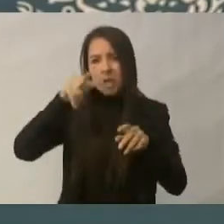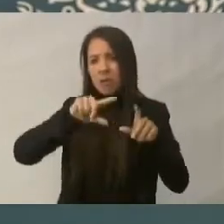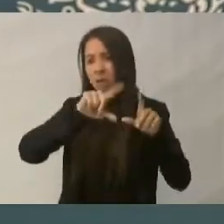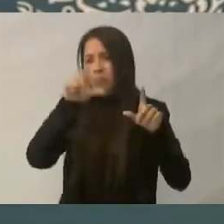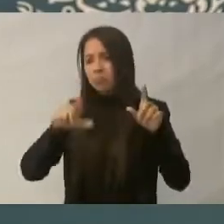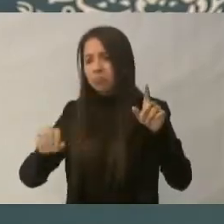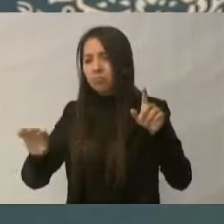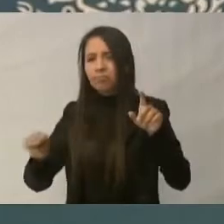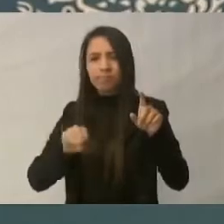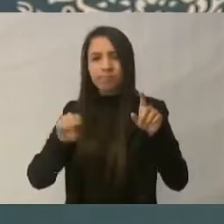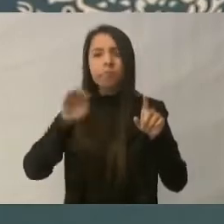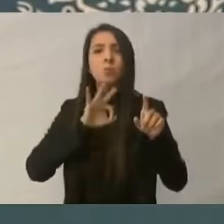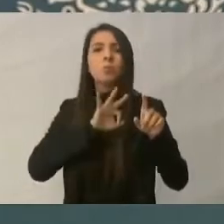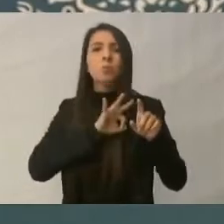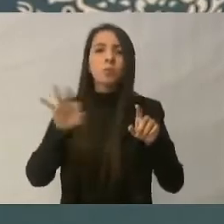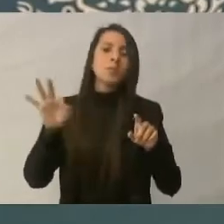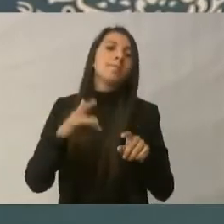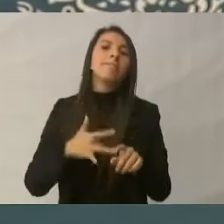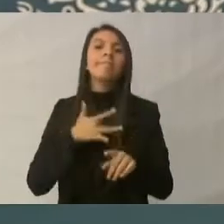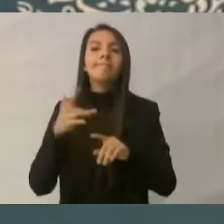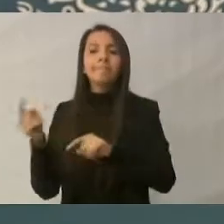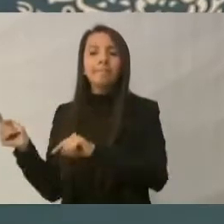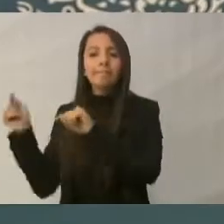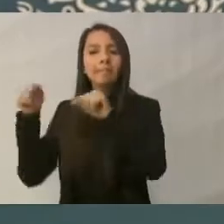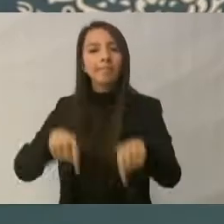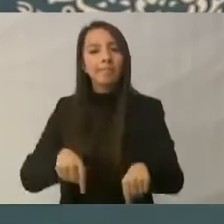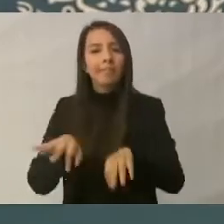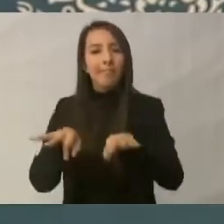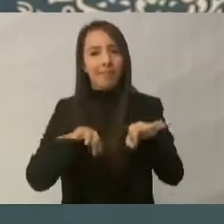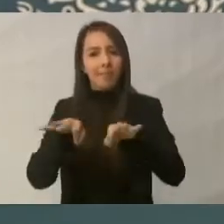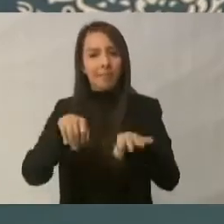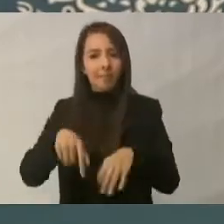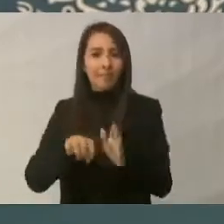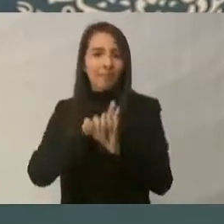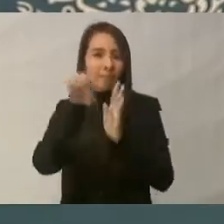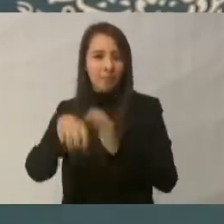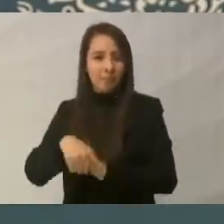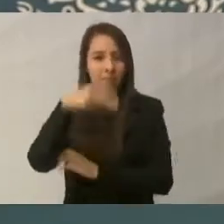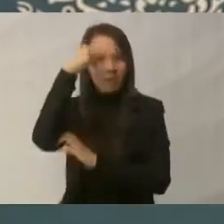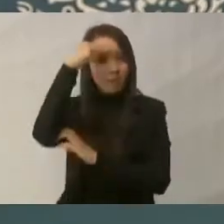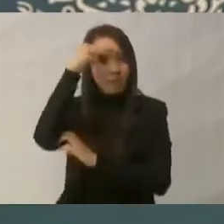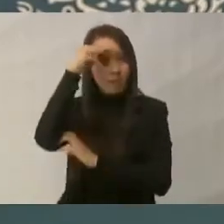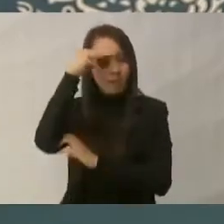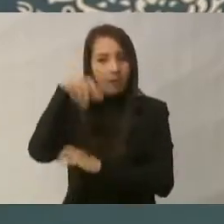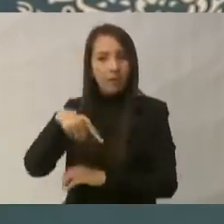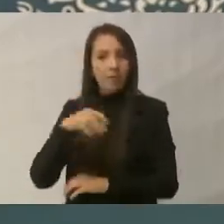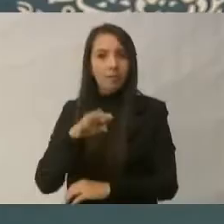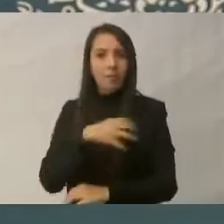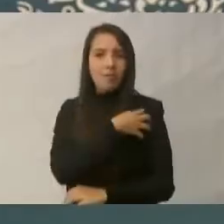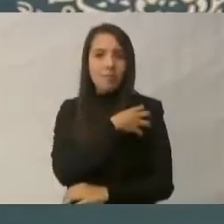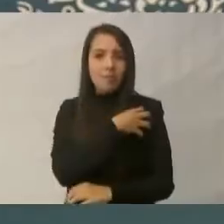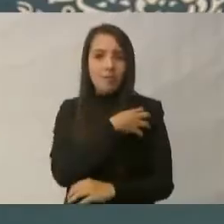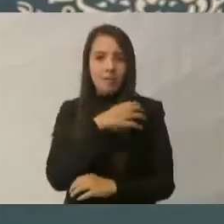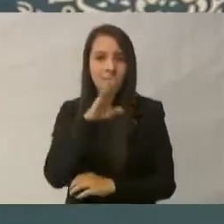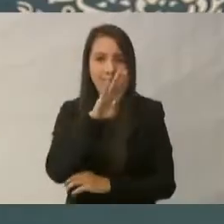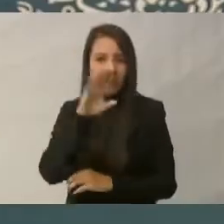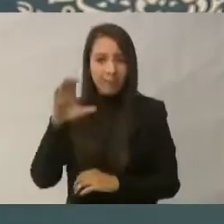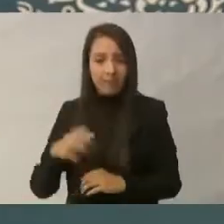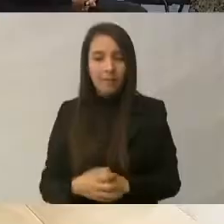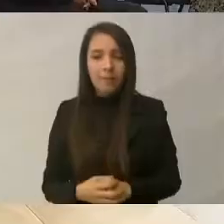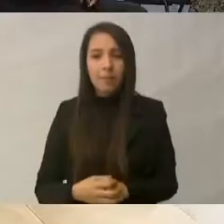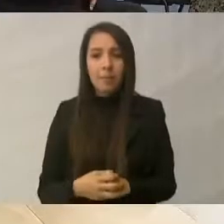ciudades como esta, como Mexicali, capital del estado de Baja California. Como todos ustedes saben,